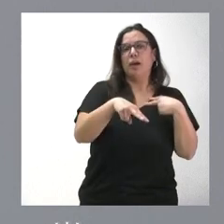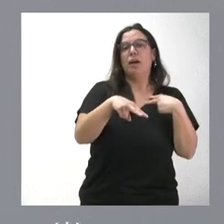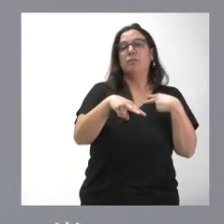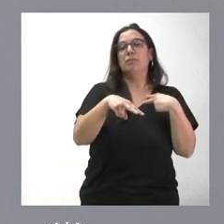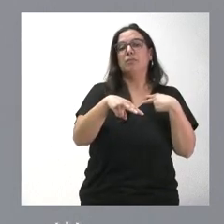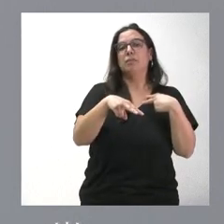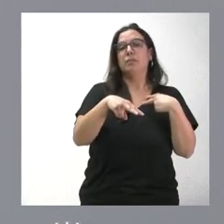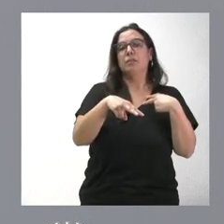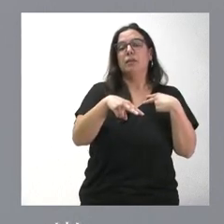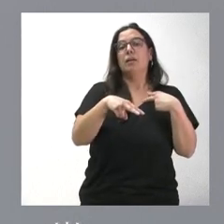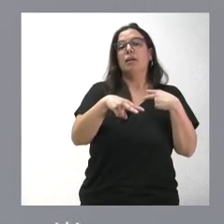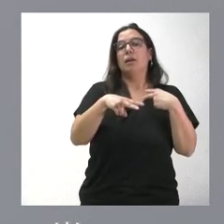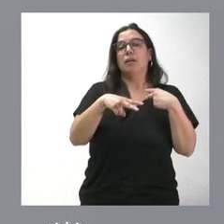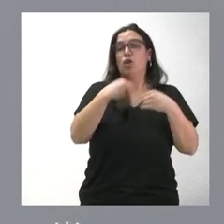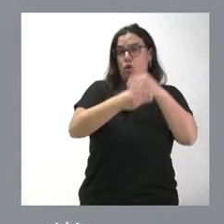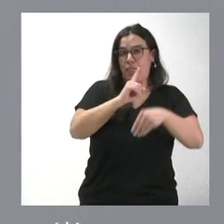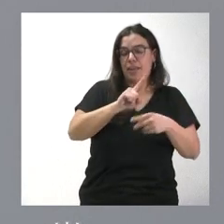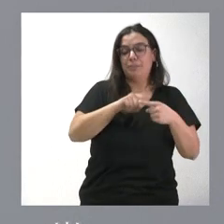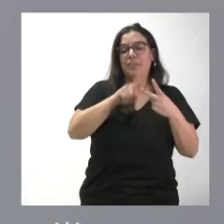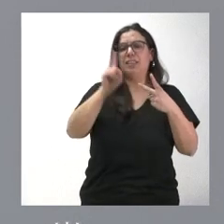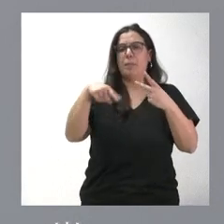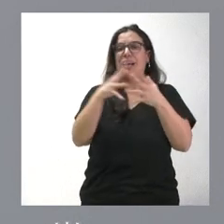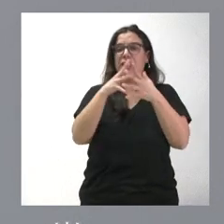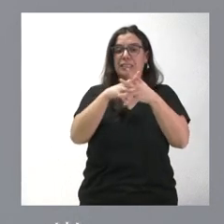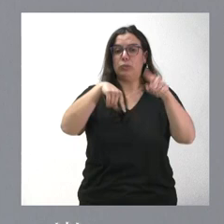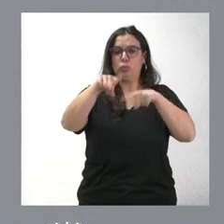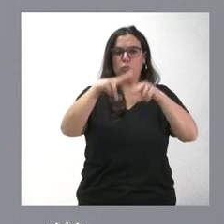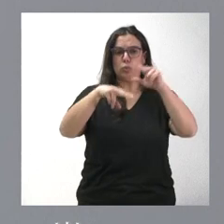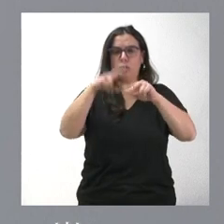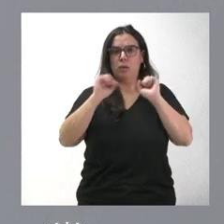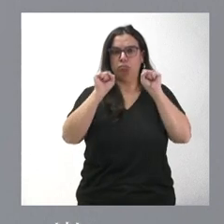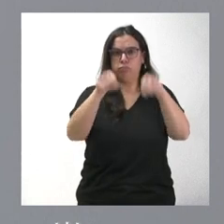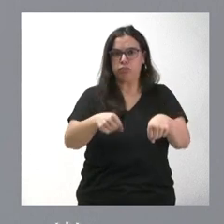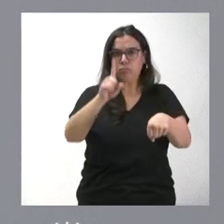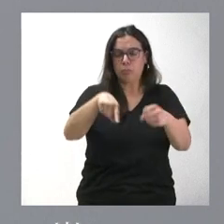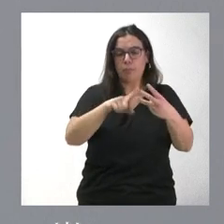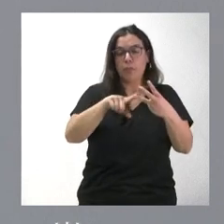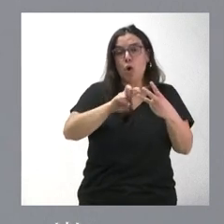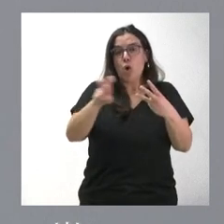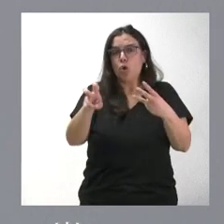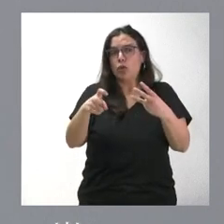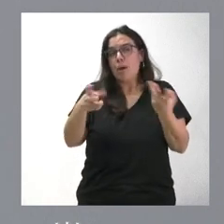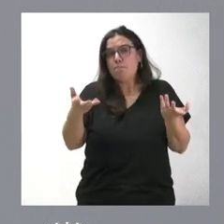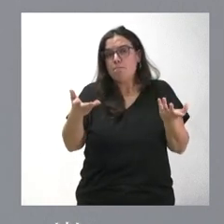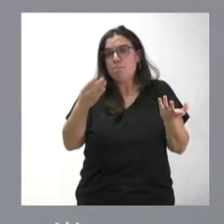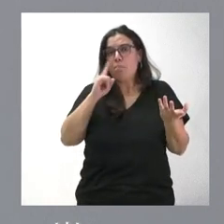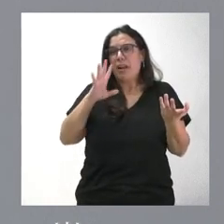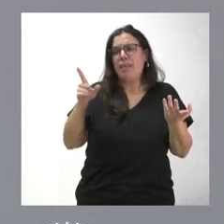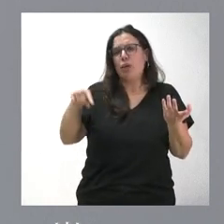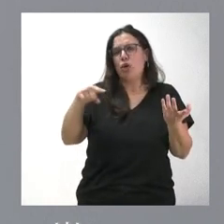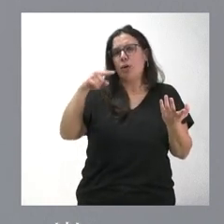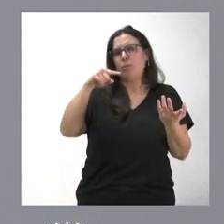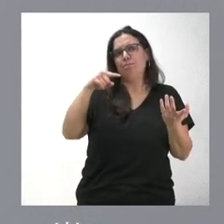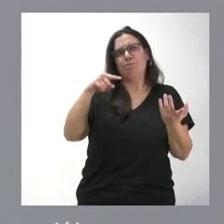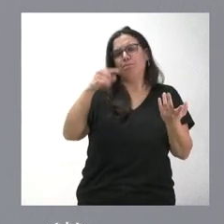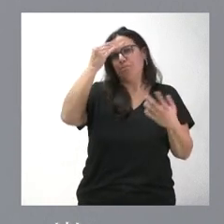retrasos en algunas infraestructuras y algunas otras que tampoco se aprecian adecuadamente, como es el